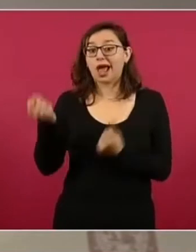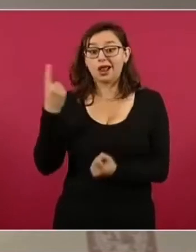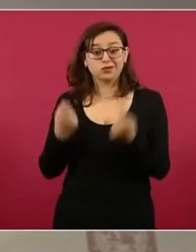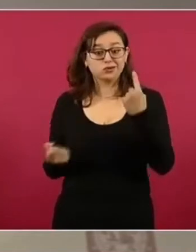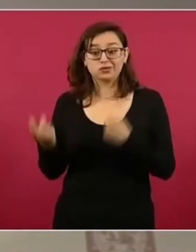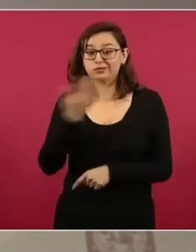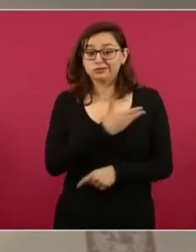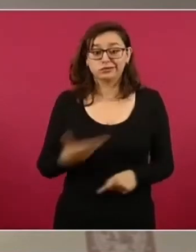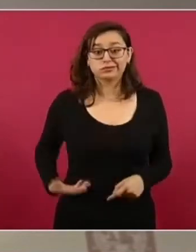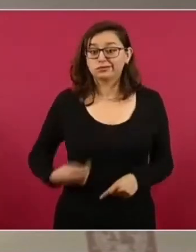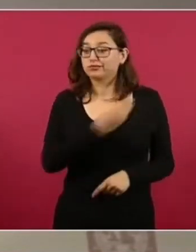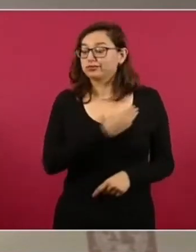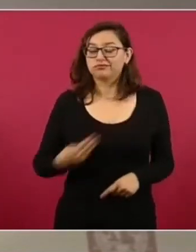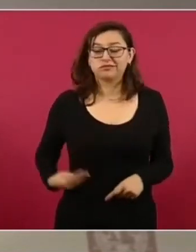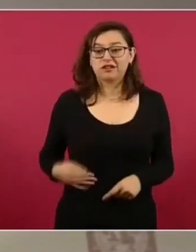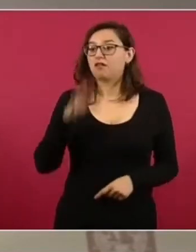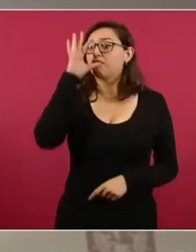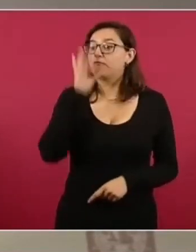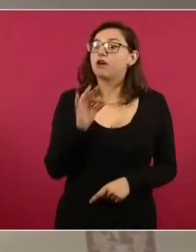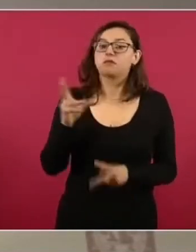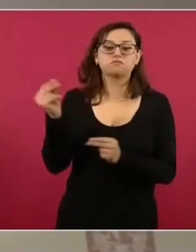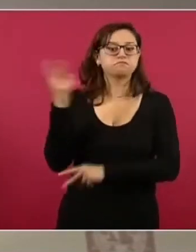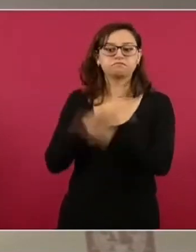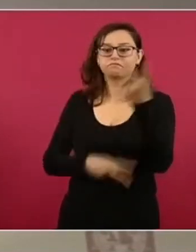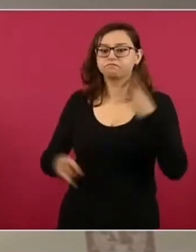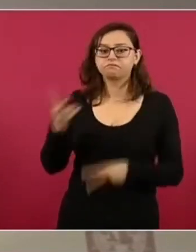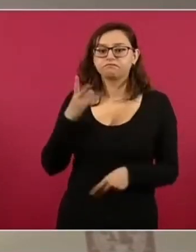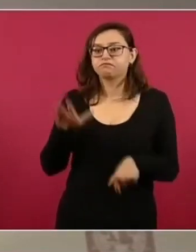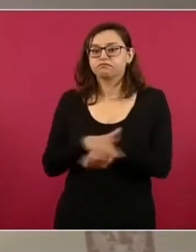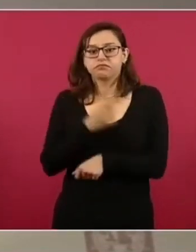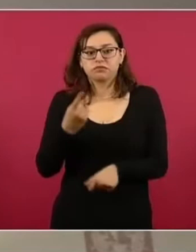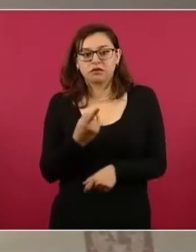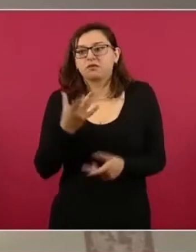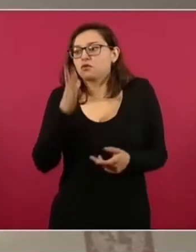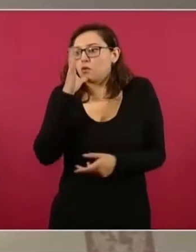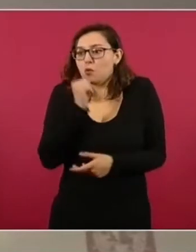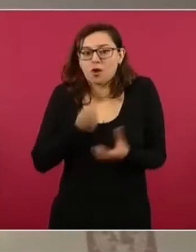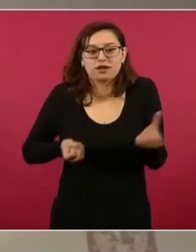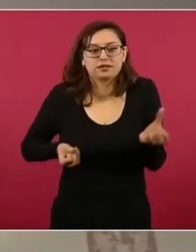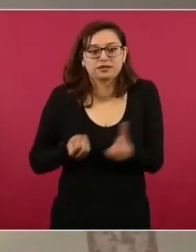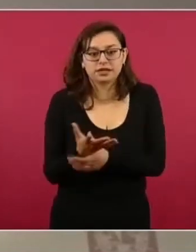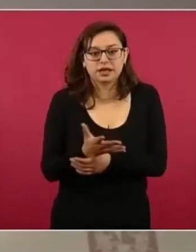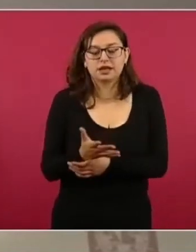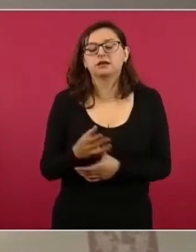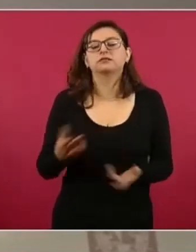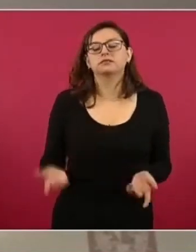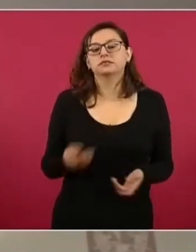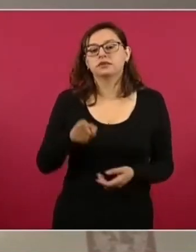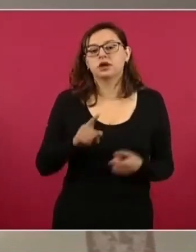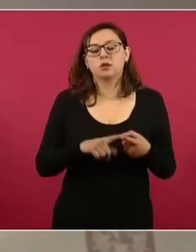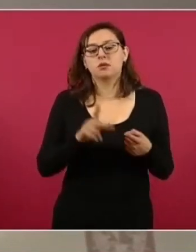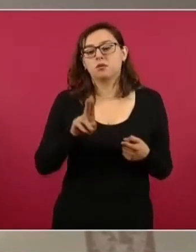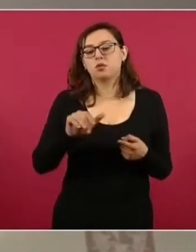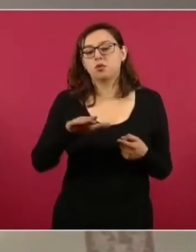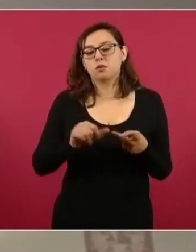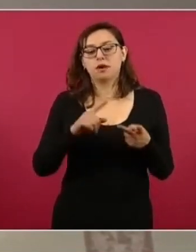trabajando en restablecer la red estatal de comunicación en los municipios de Pluma, Hidalgo, San Mateo, Piñas,